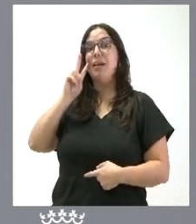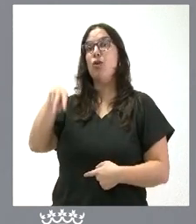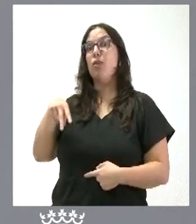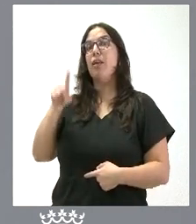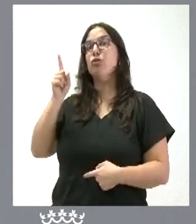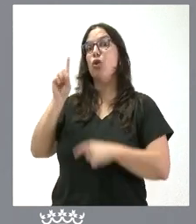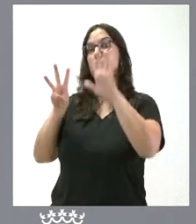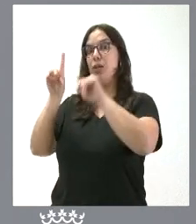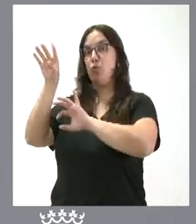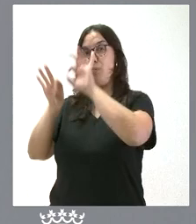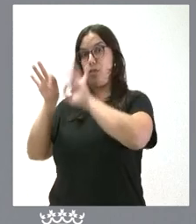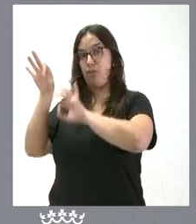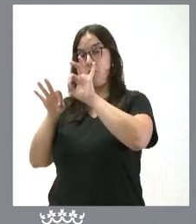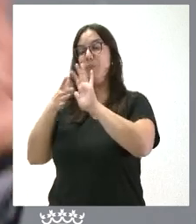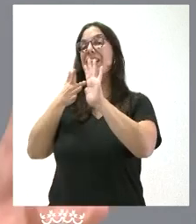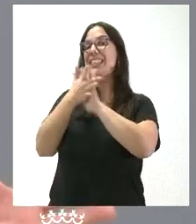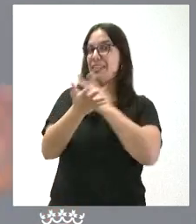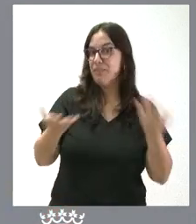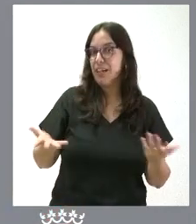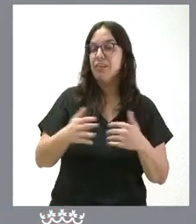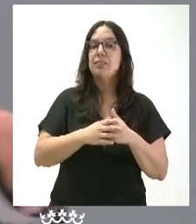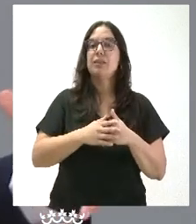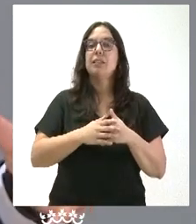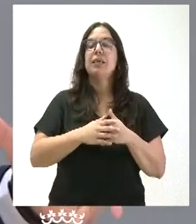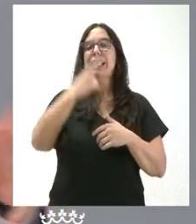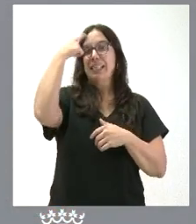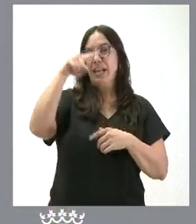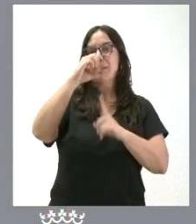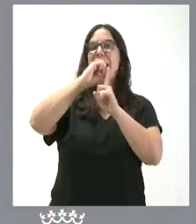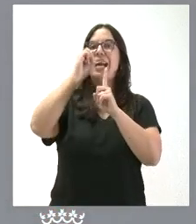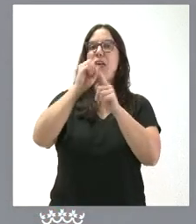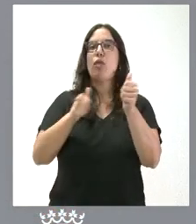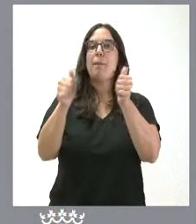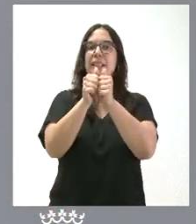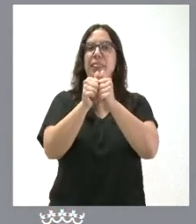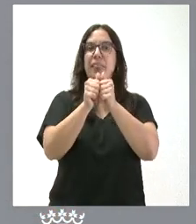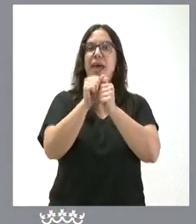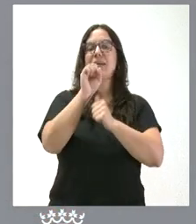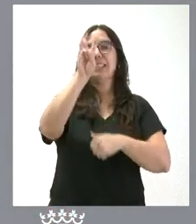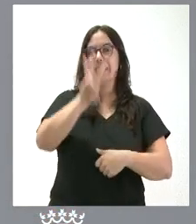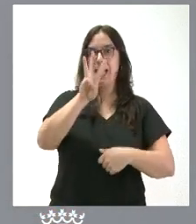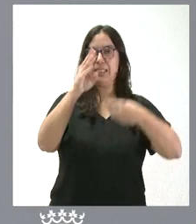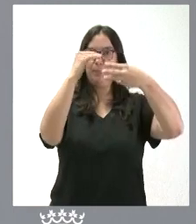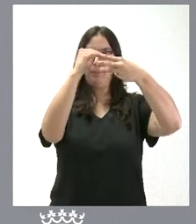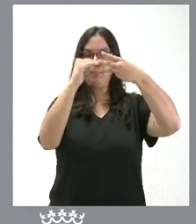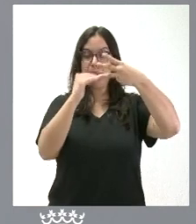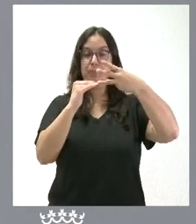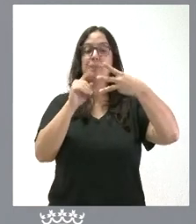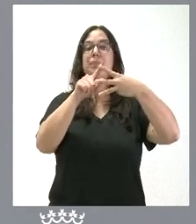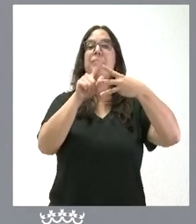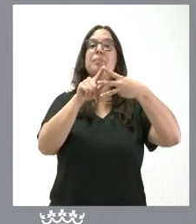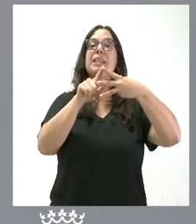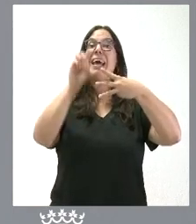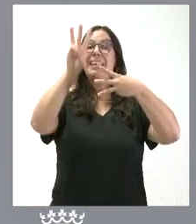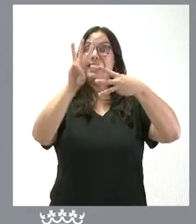¿Qué quiere decir este hecho? Que saben ustedes que hay tres grados de dependencia dentro de España. El grado 3 es el